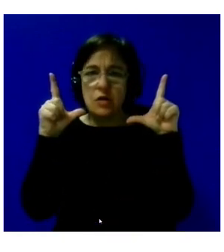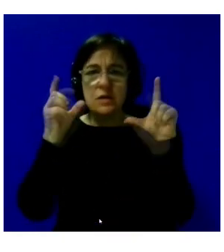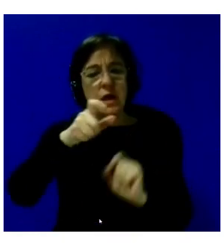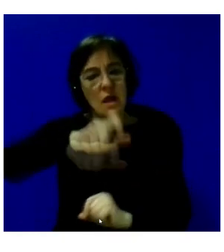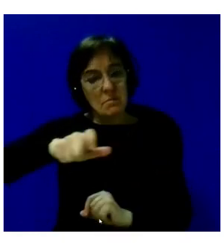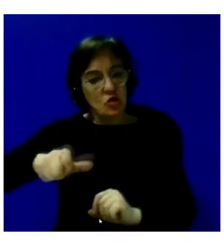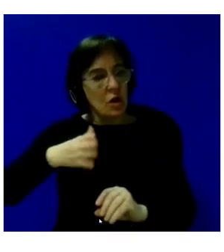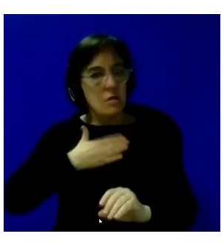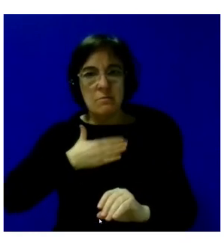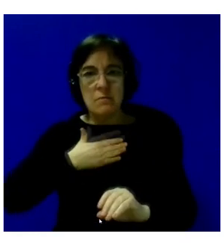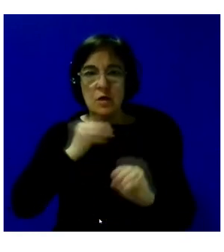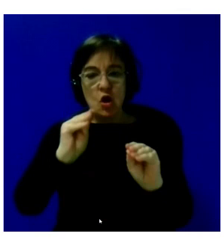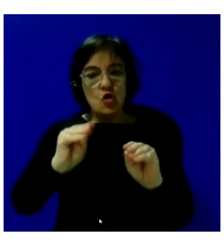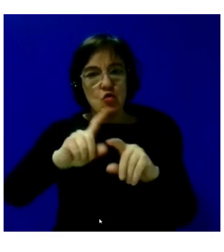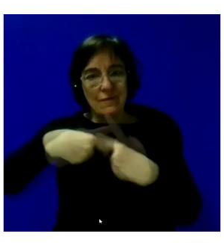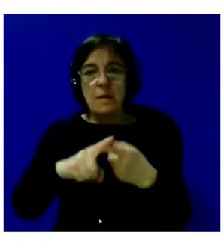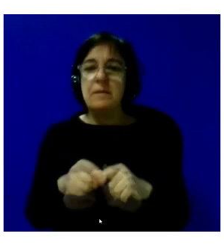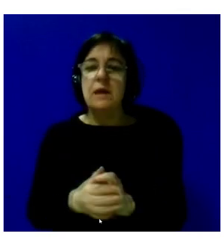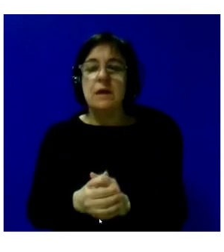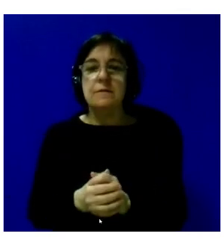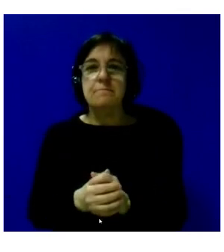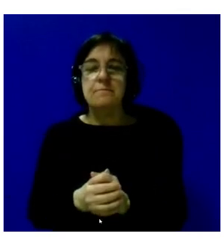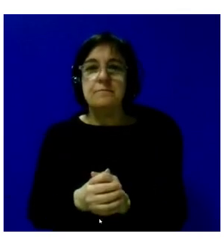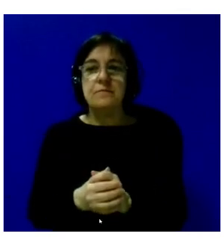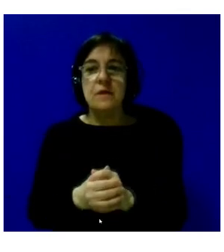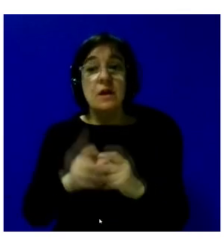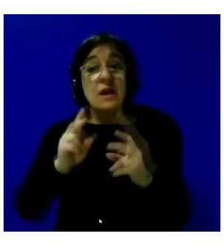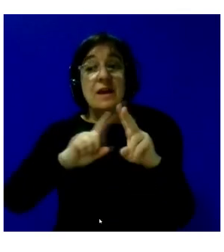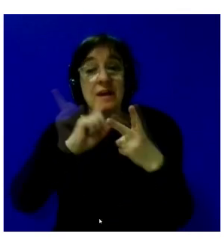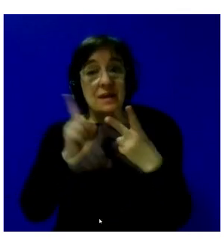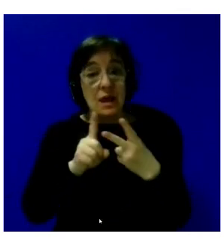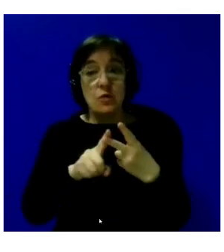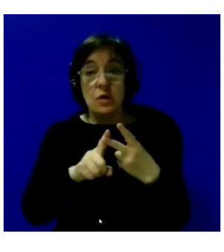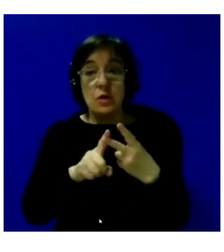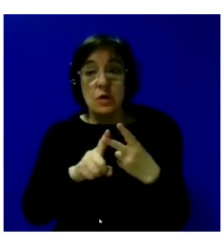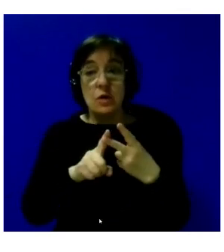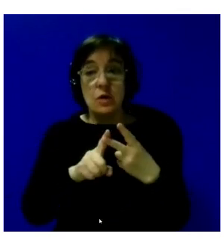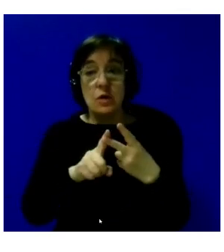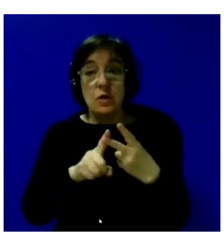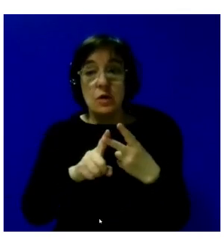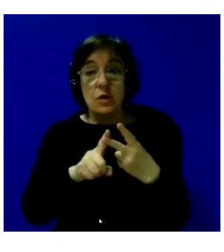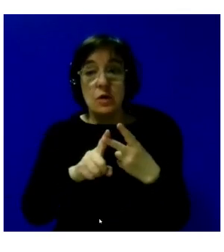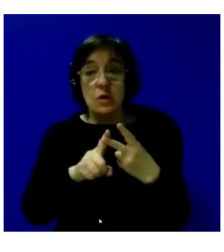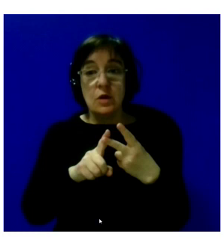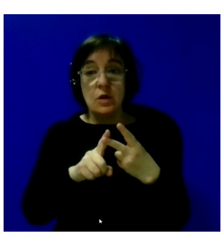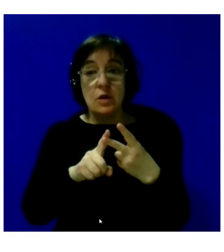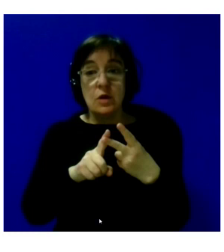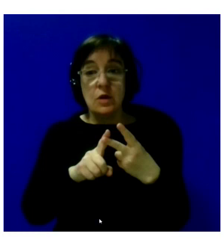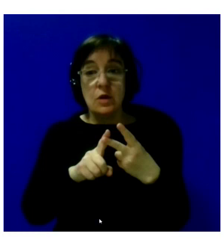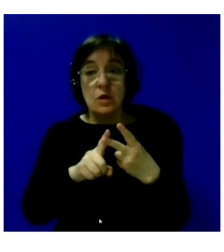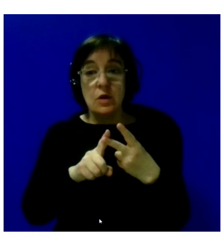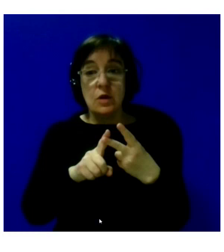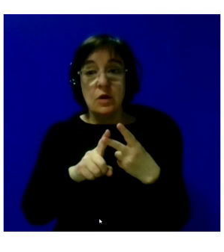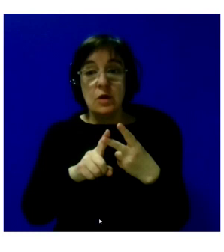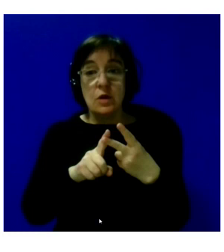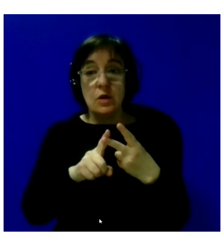las propias personas y sus familias. Y el segundo es nuestra capacidad de cooperar, de cooperar con